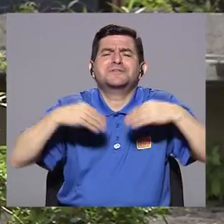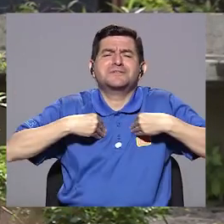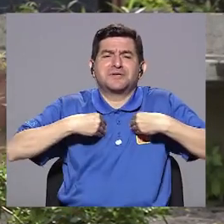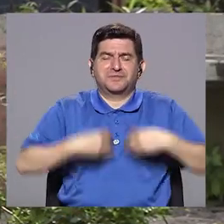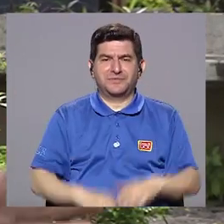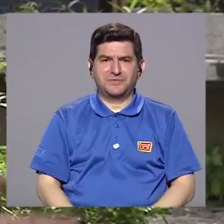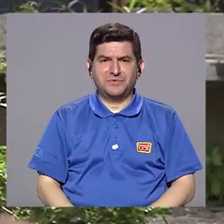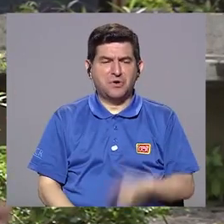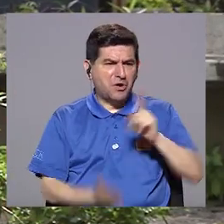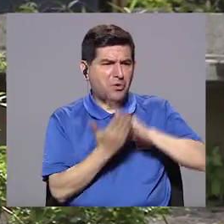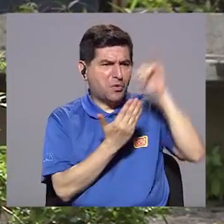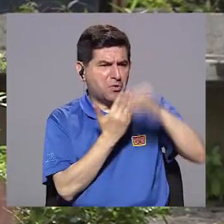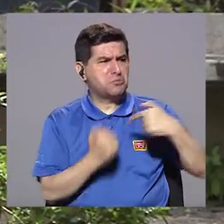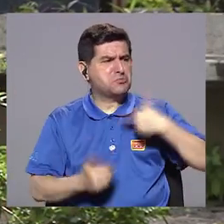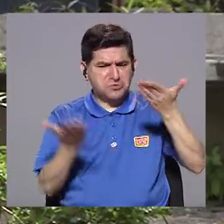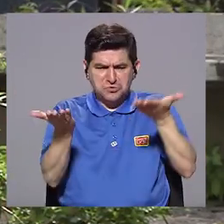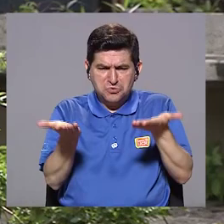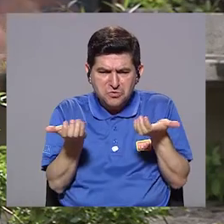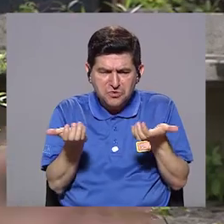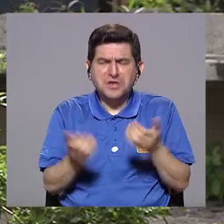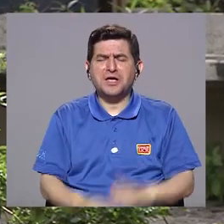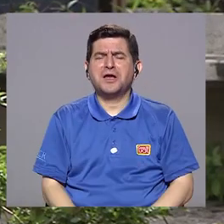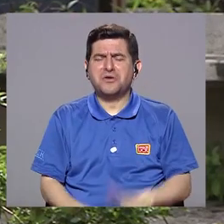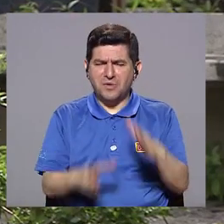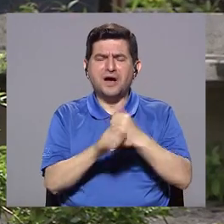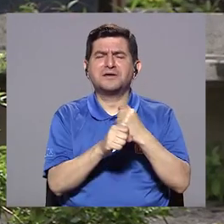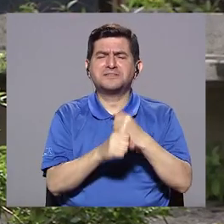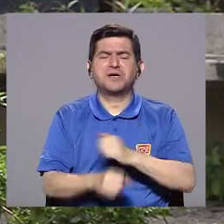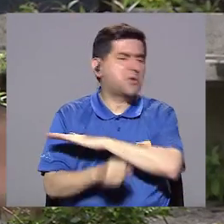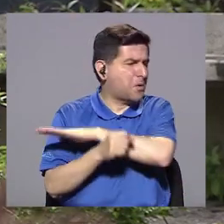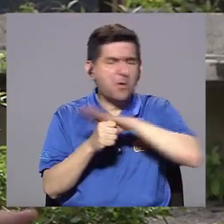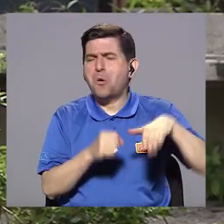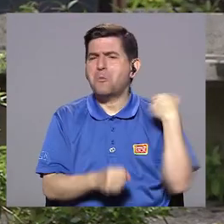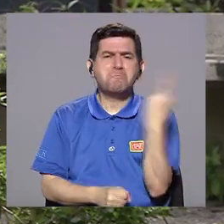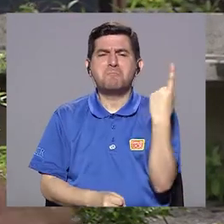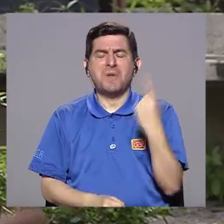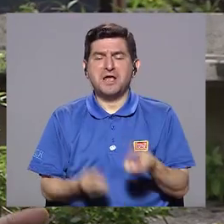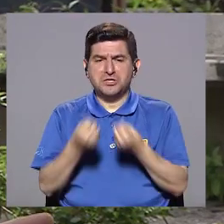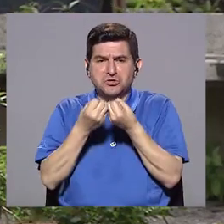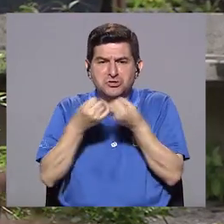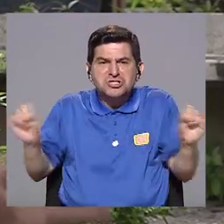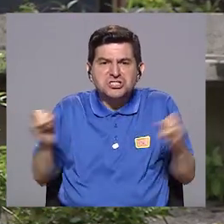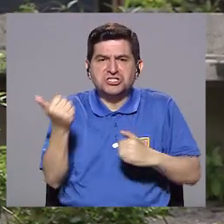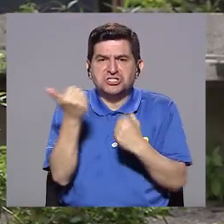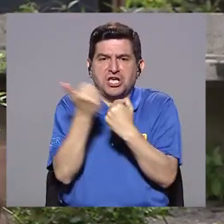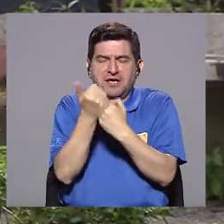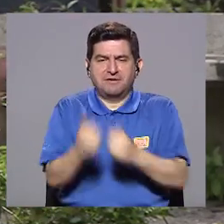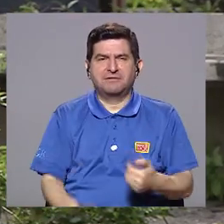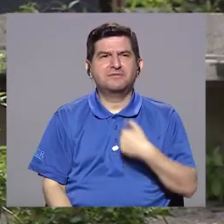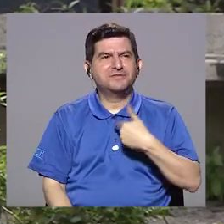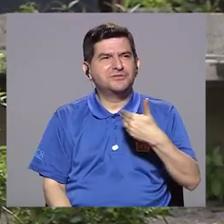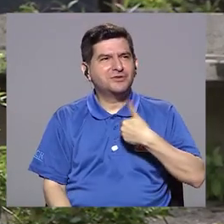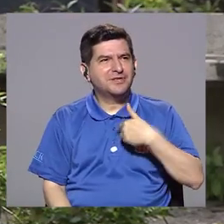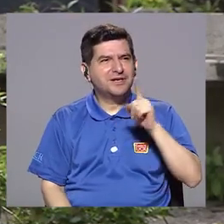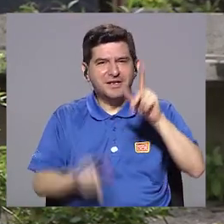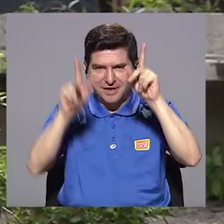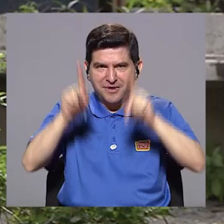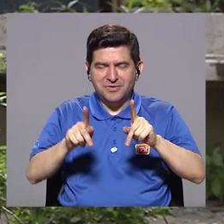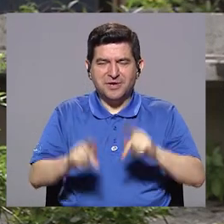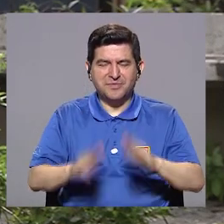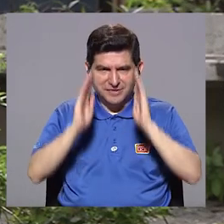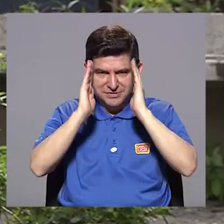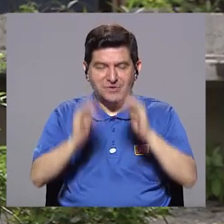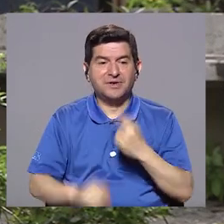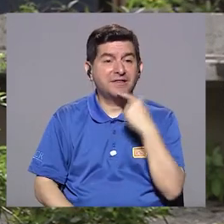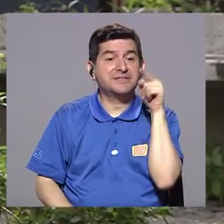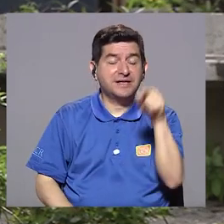Se estaba dando un proyecto y yo siento que soy capaz de hacer el proyecto completamente solo y sin apoyo. Yo tenía hace poco tiempo un paciente que me